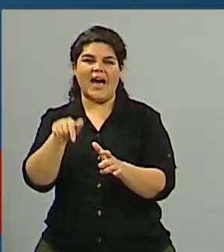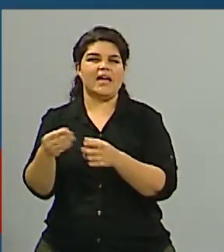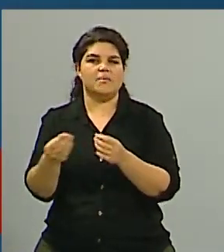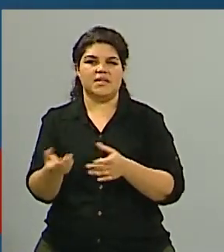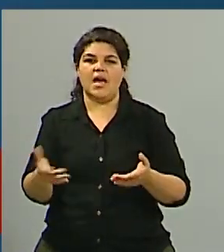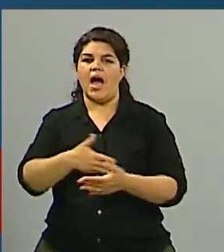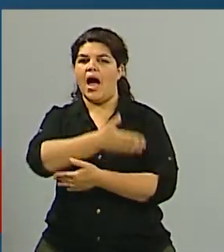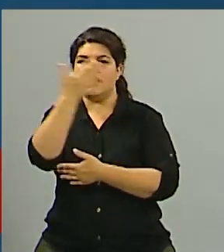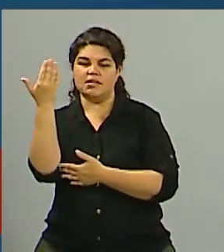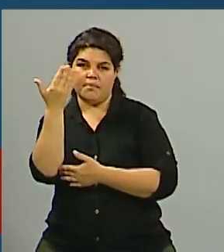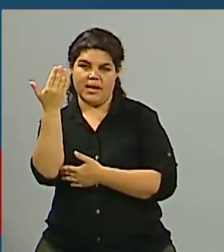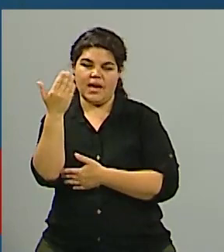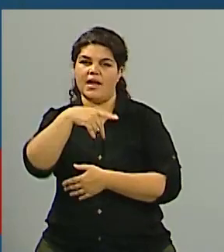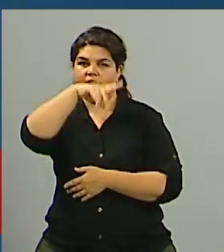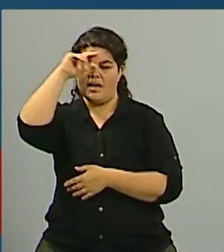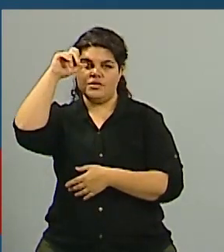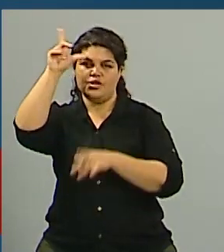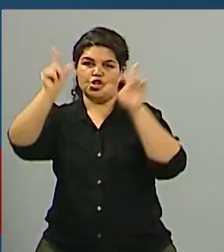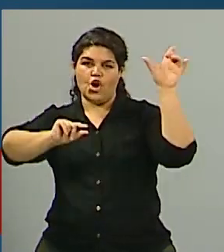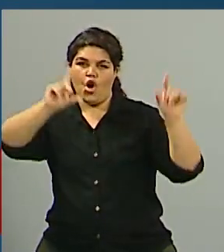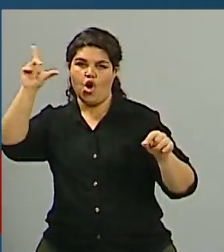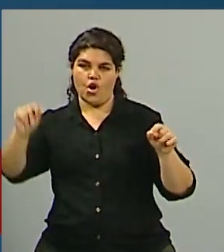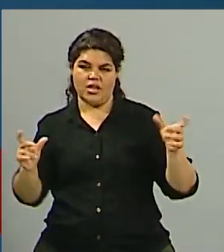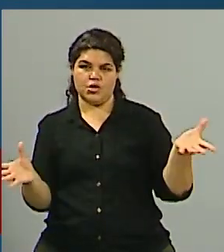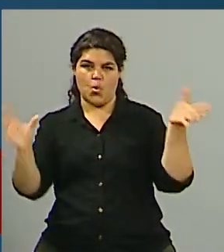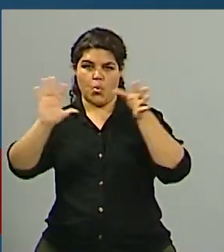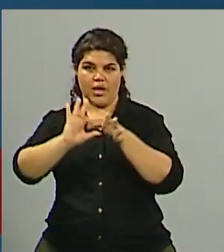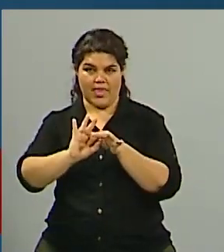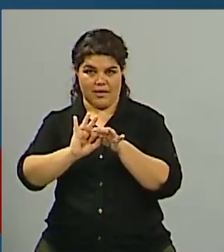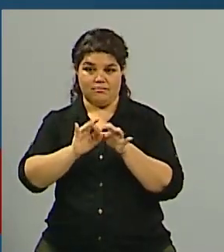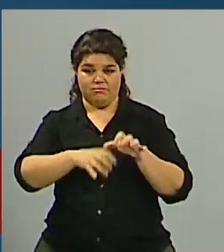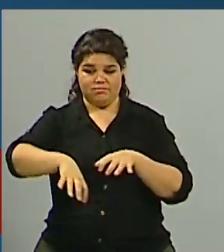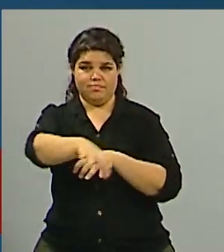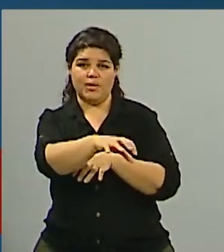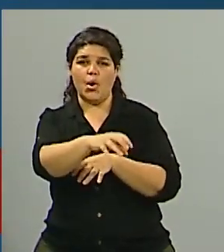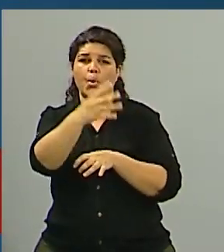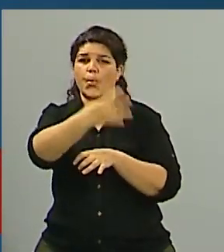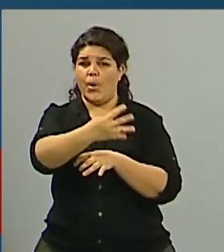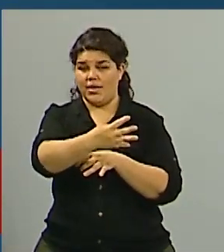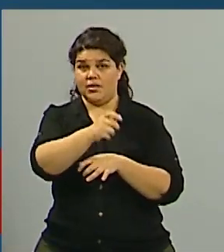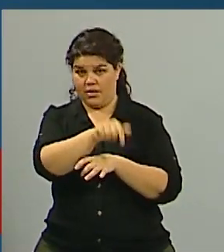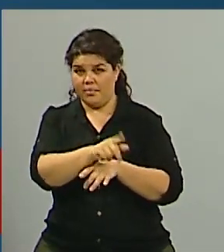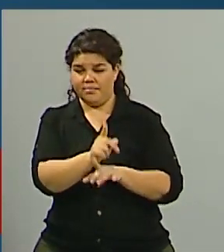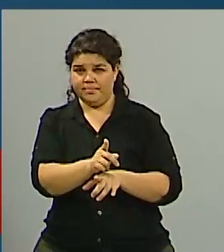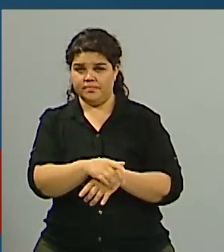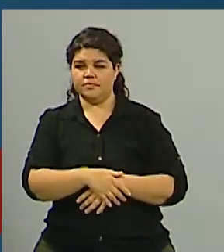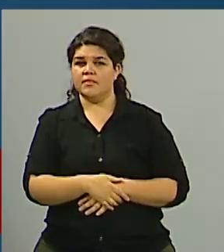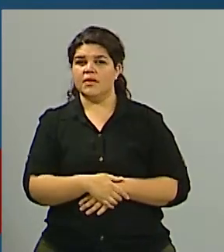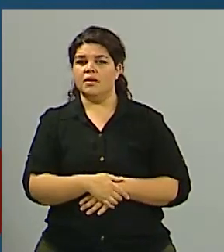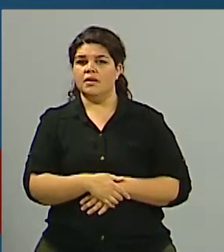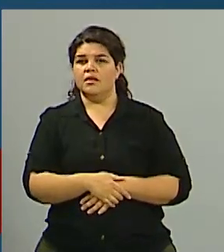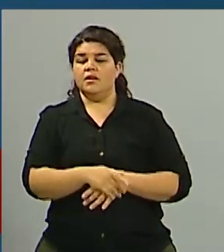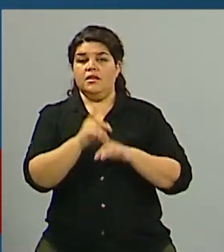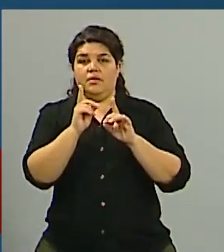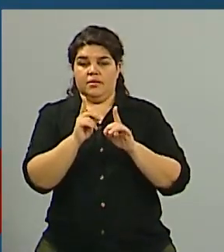donde, bueno, se vuelve a tener el apoyo, pero además es importante remarcar esto que usted incluso decía, el tema de siempre la